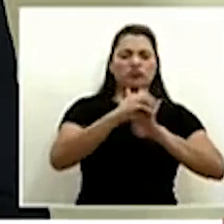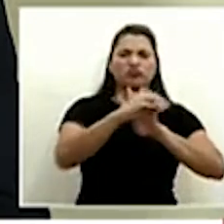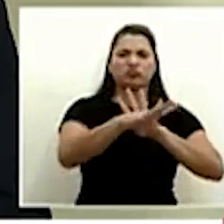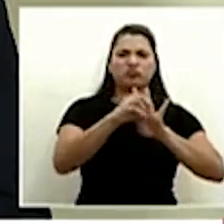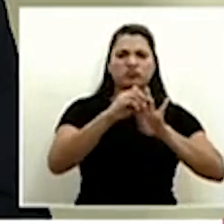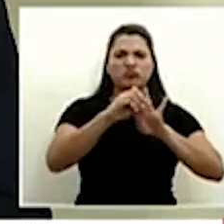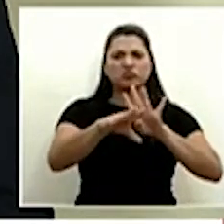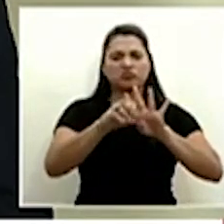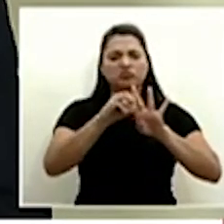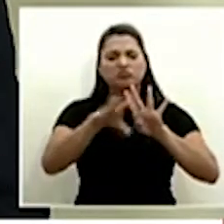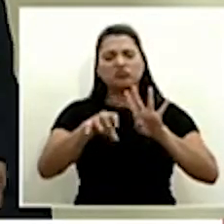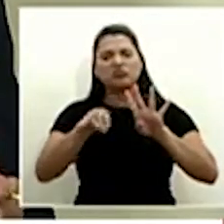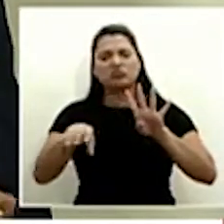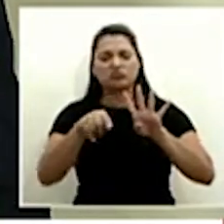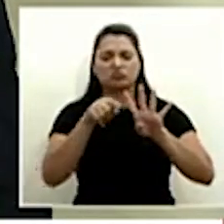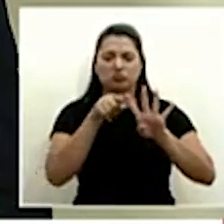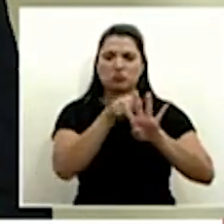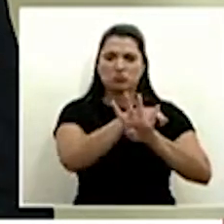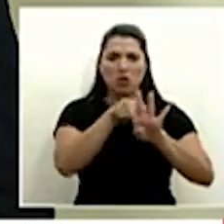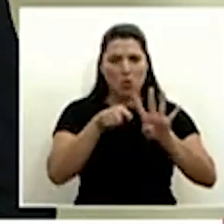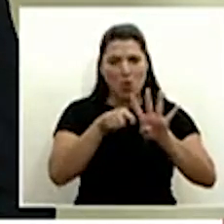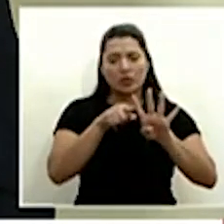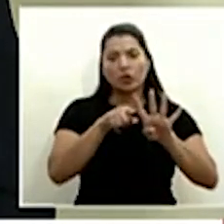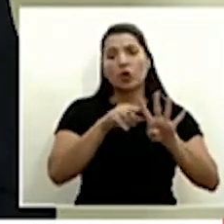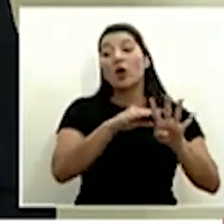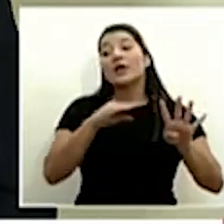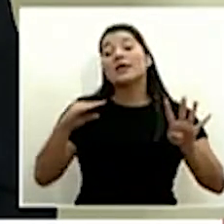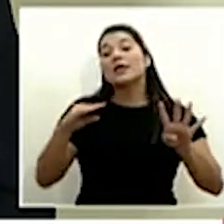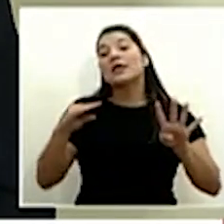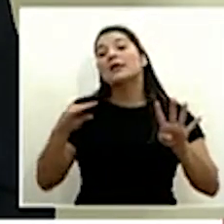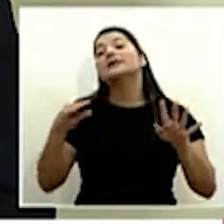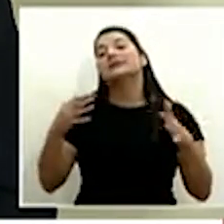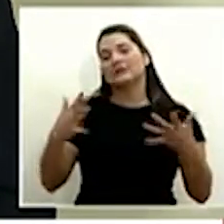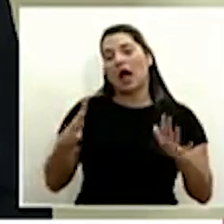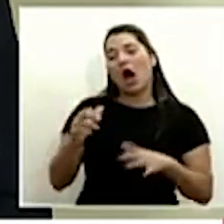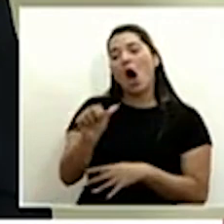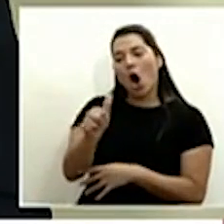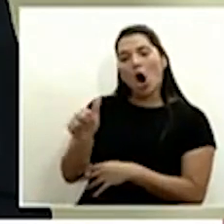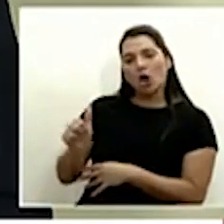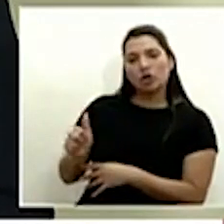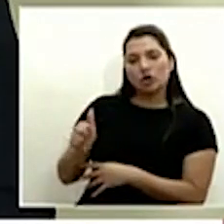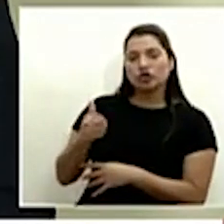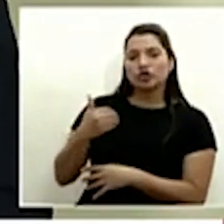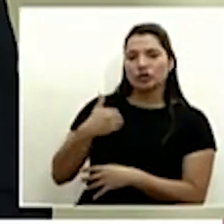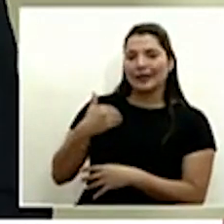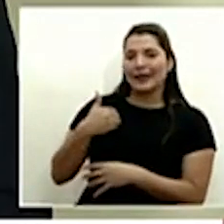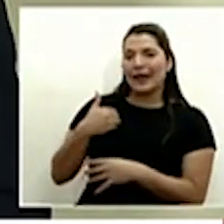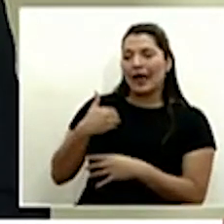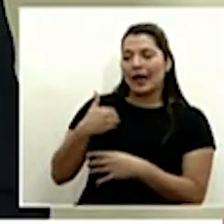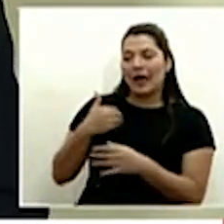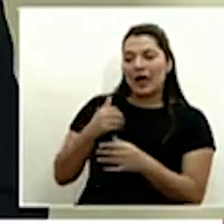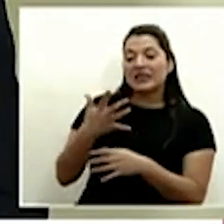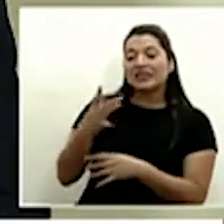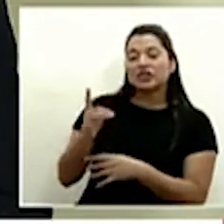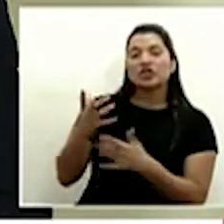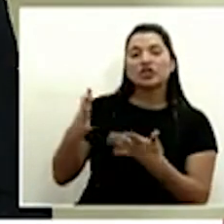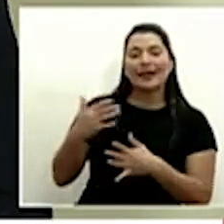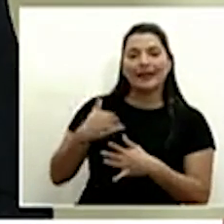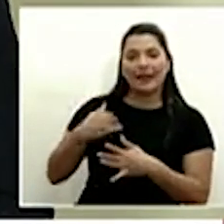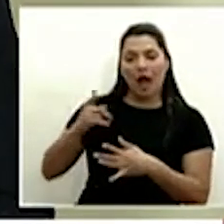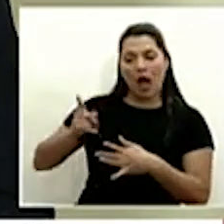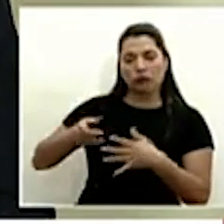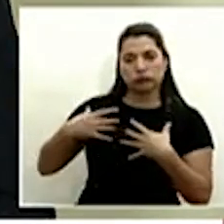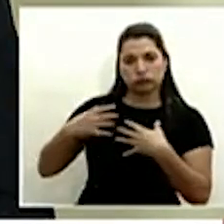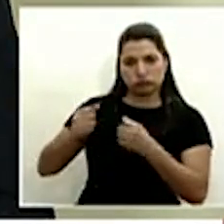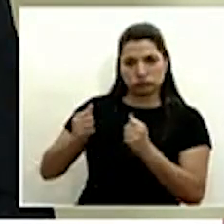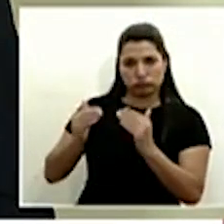son casos que ya están bien identificados y tenían igualmente una orden sanitaria en algunos de ellos pero sí corresponden